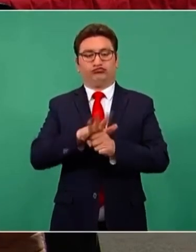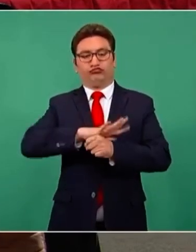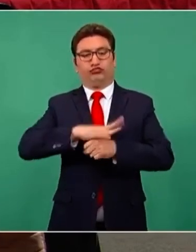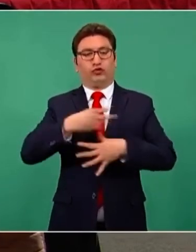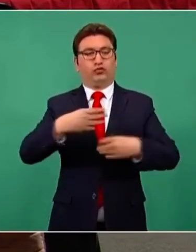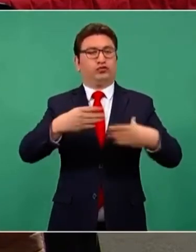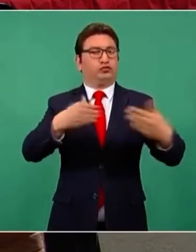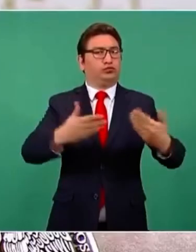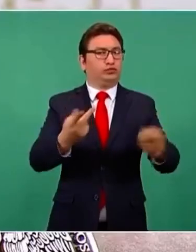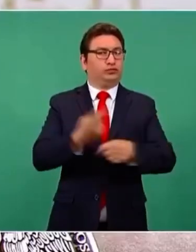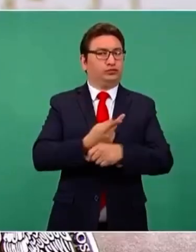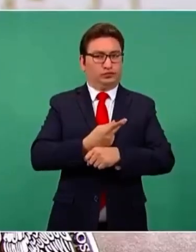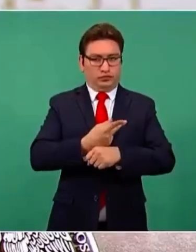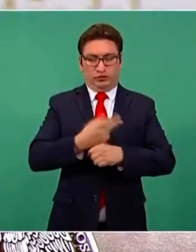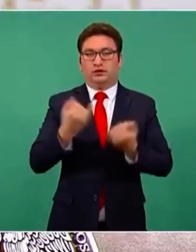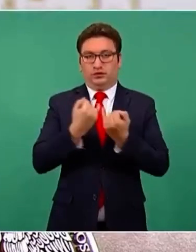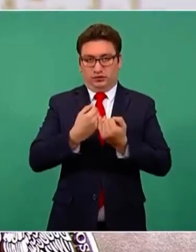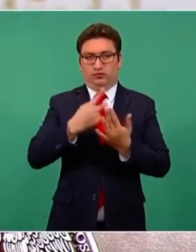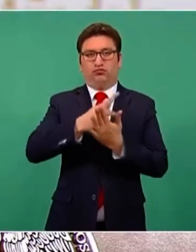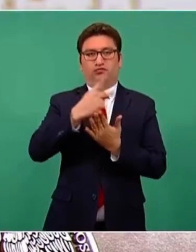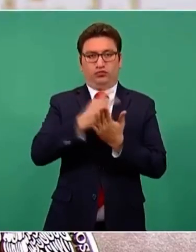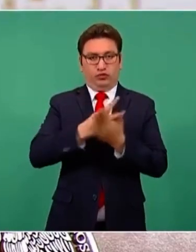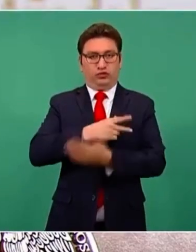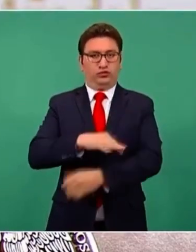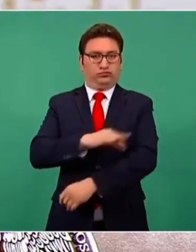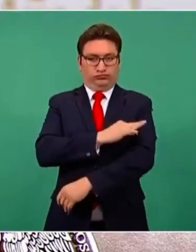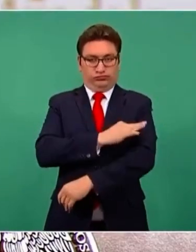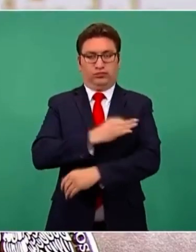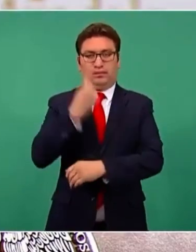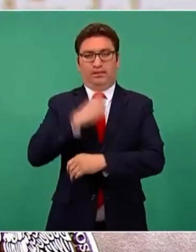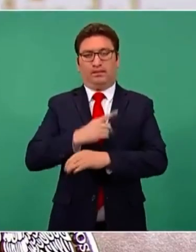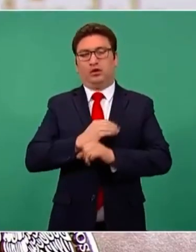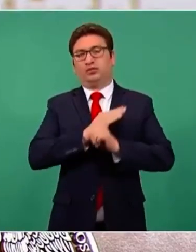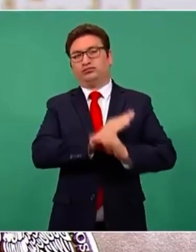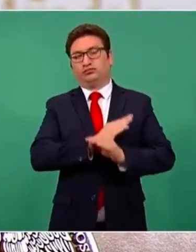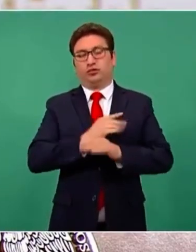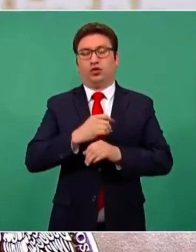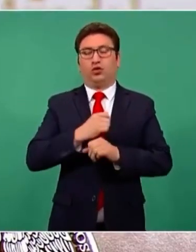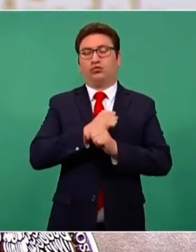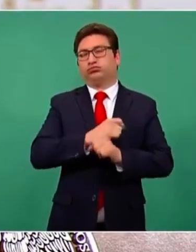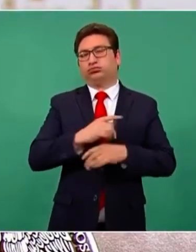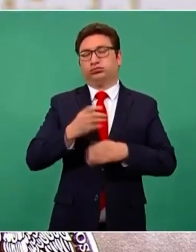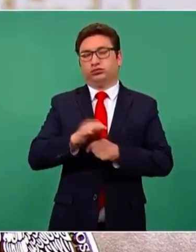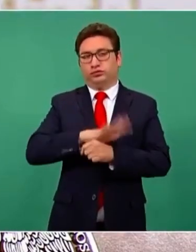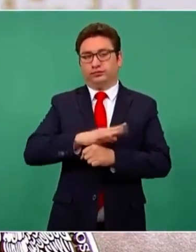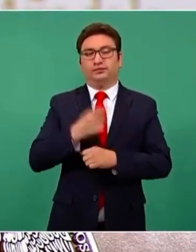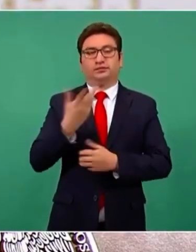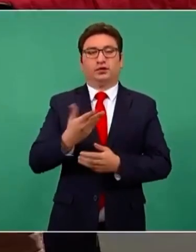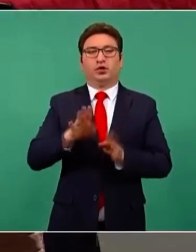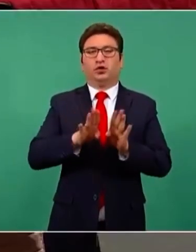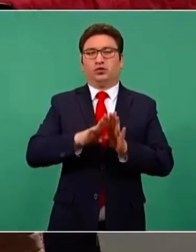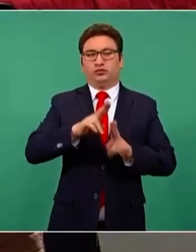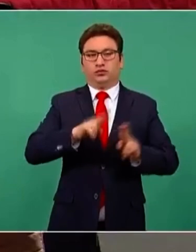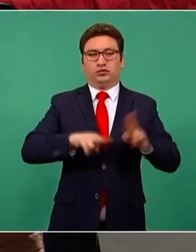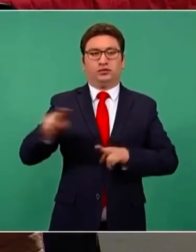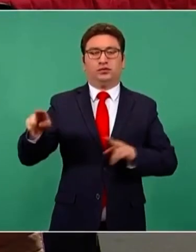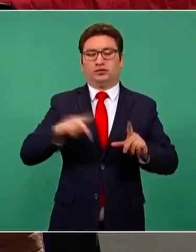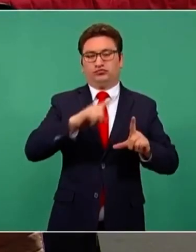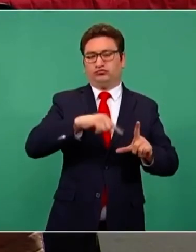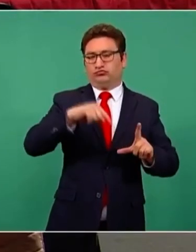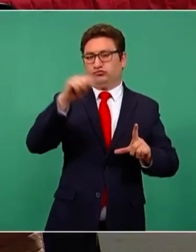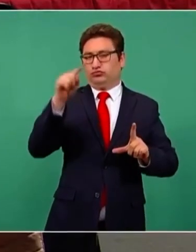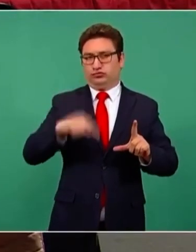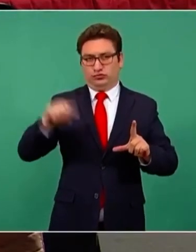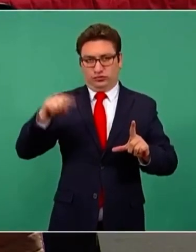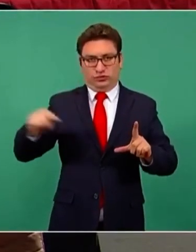y el avance del programa de vacunación contra COVID-19. Aquí vemos nuestra curva epidémica